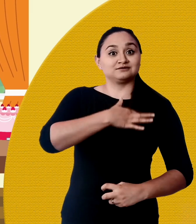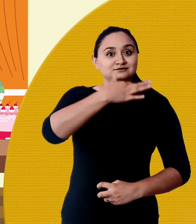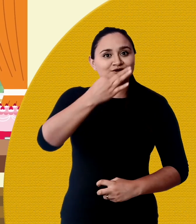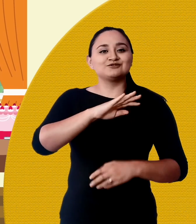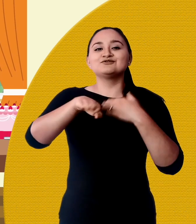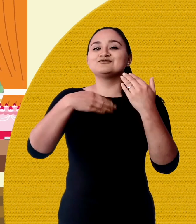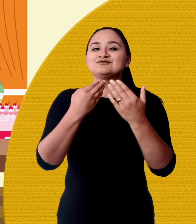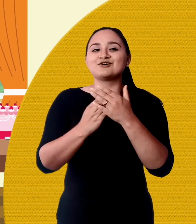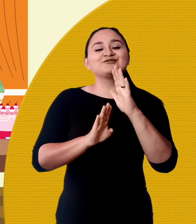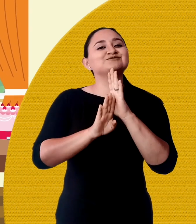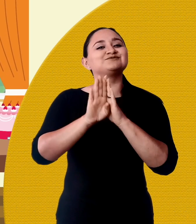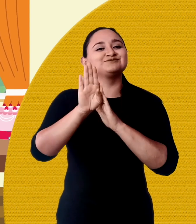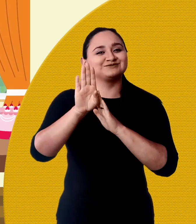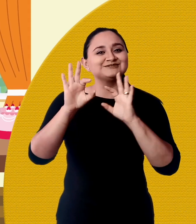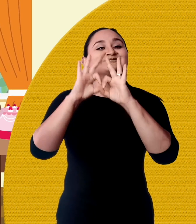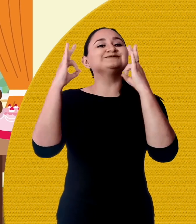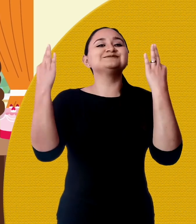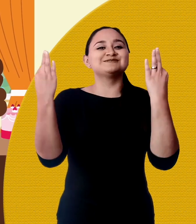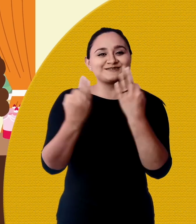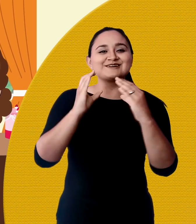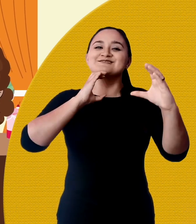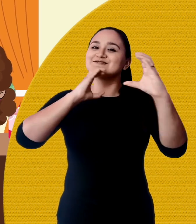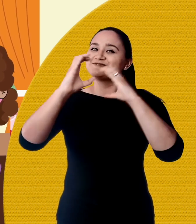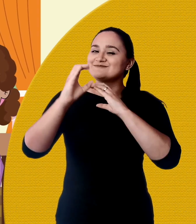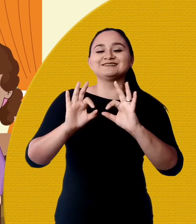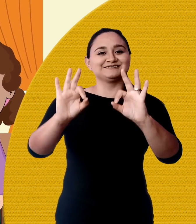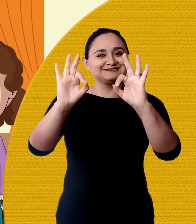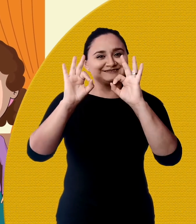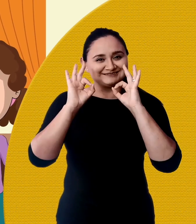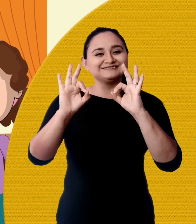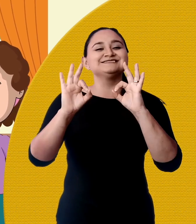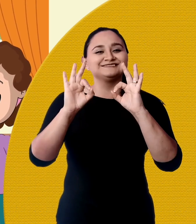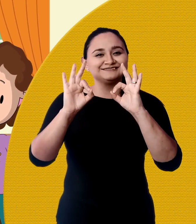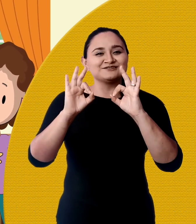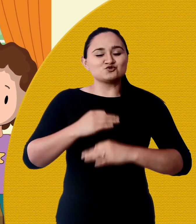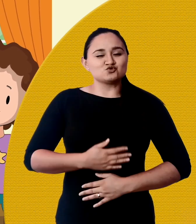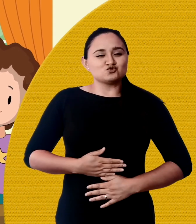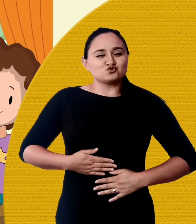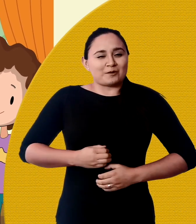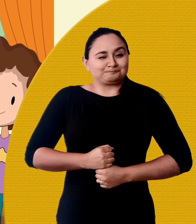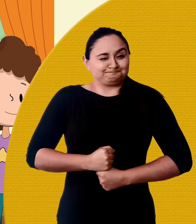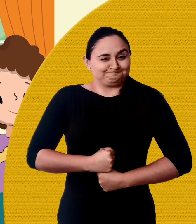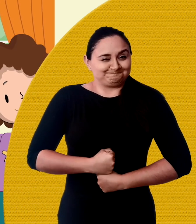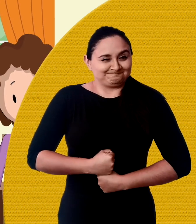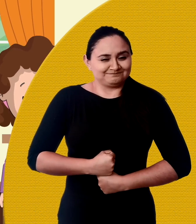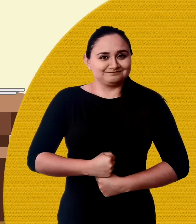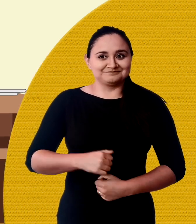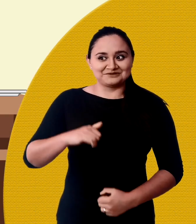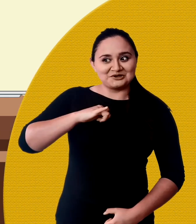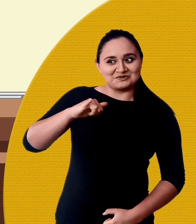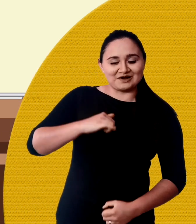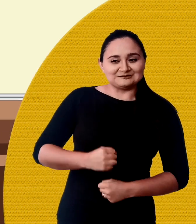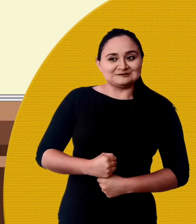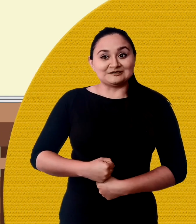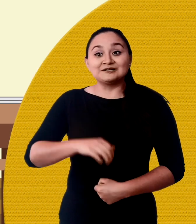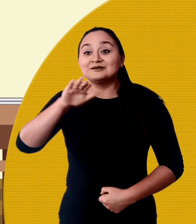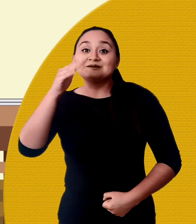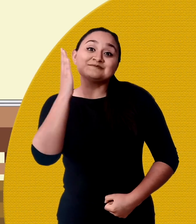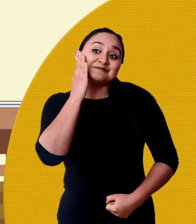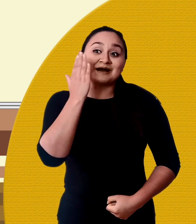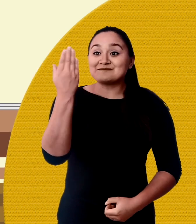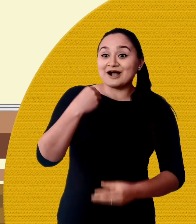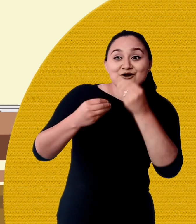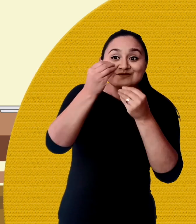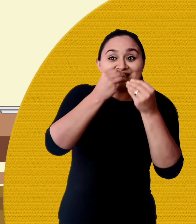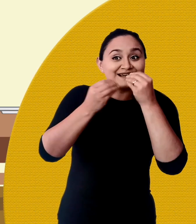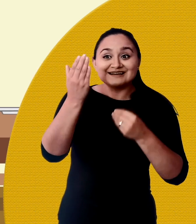todo va bien. Somos una familia que sabe conversar. Mmm... Tengo hambre. Yo también. Mami, ya